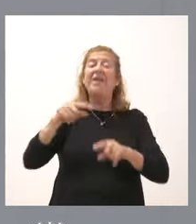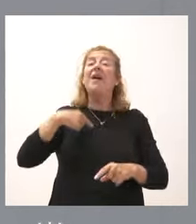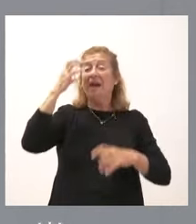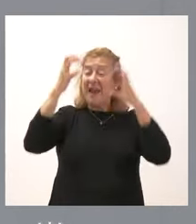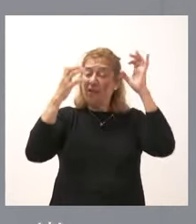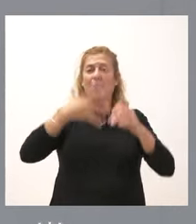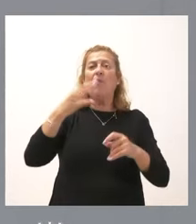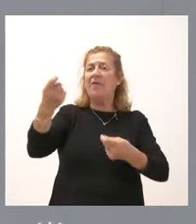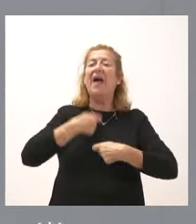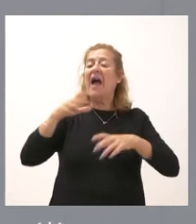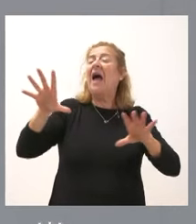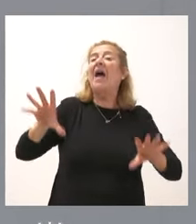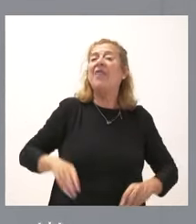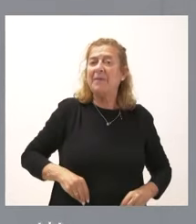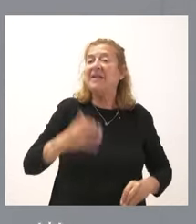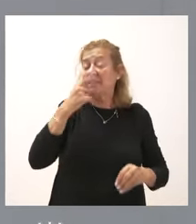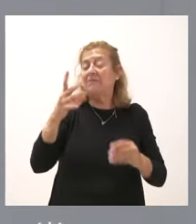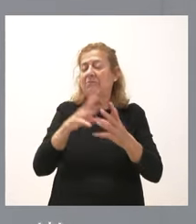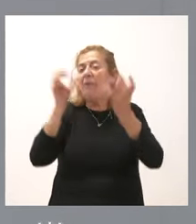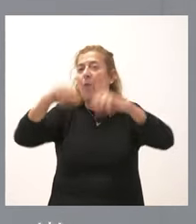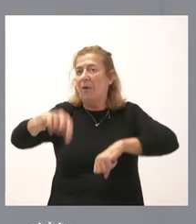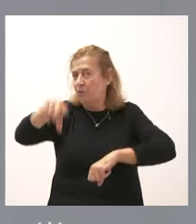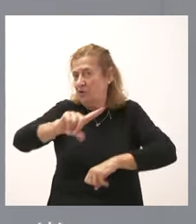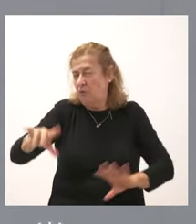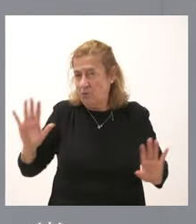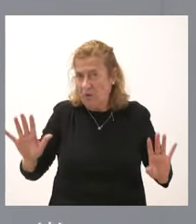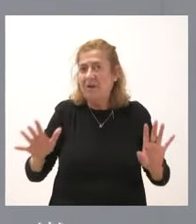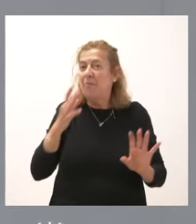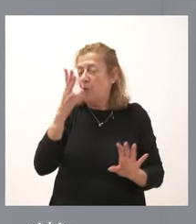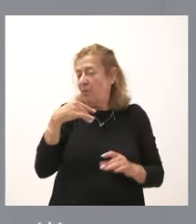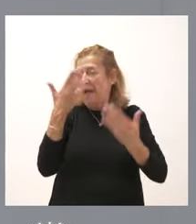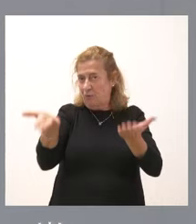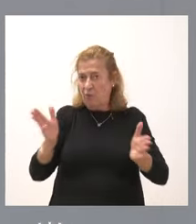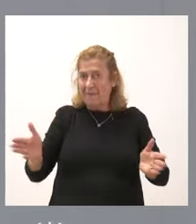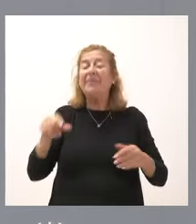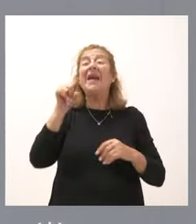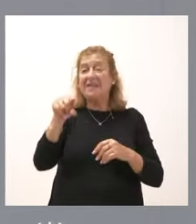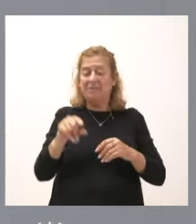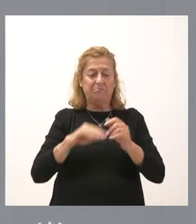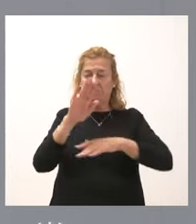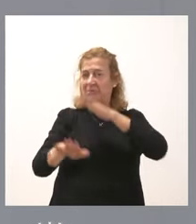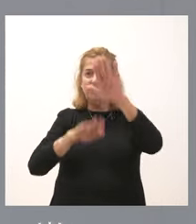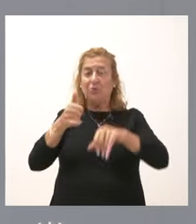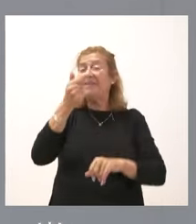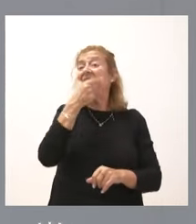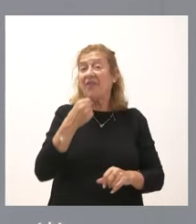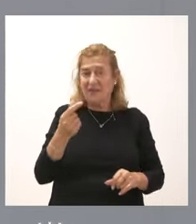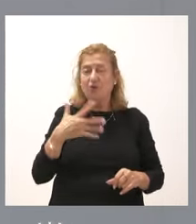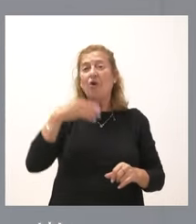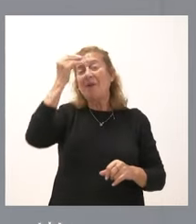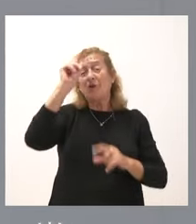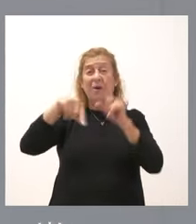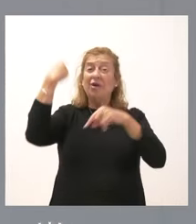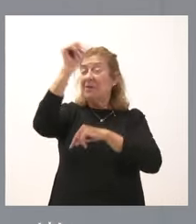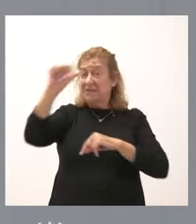aceptación a la misma si es que está conforme con esta ayuda. Este es el procedimiento que es más sencillo. Yo creo que la próxima semana